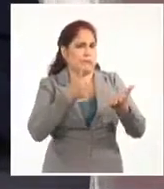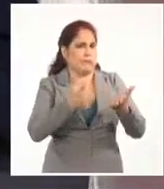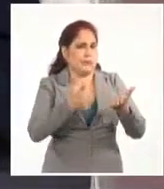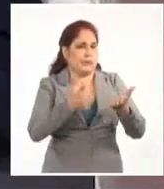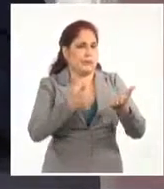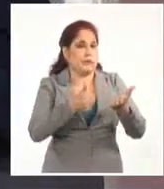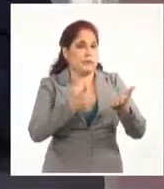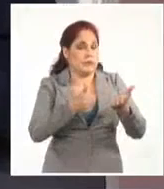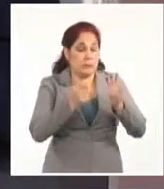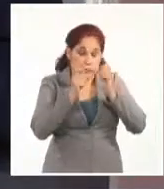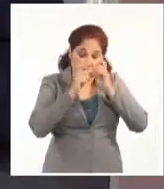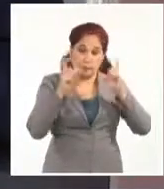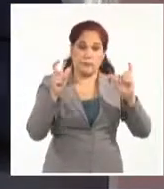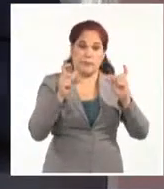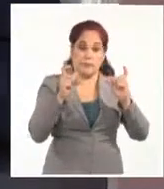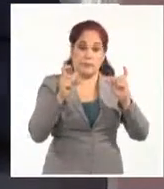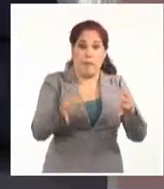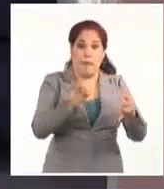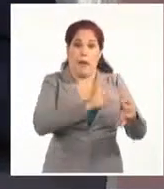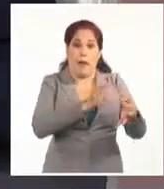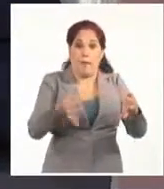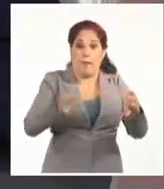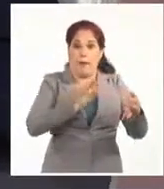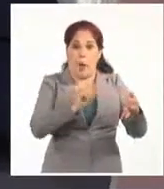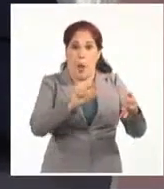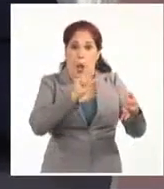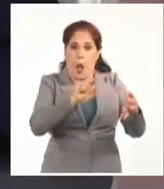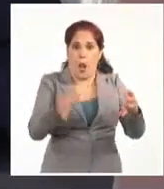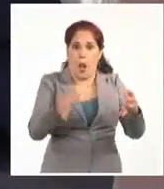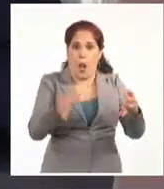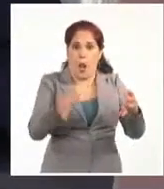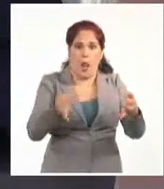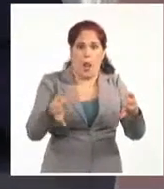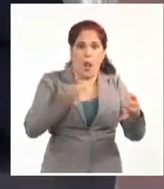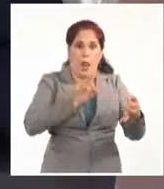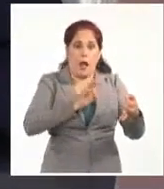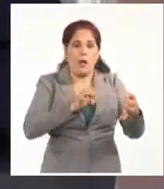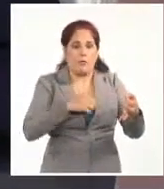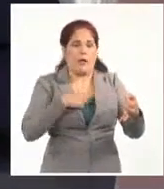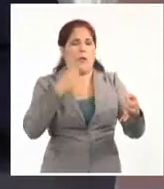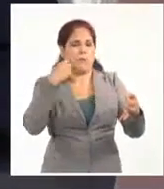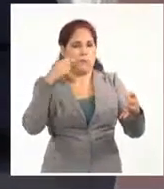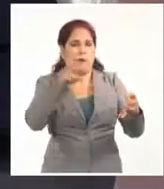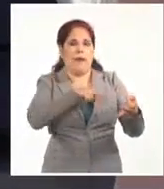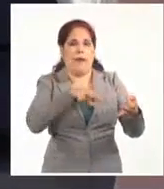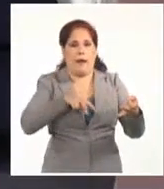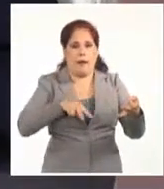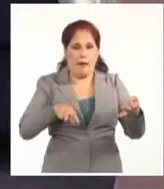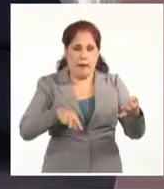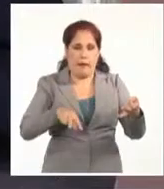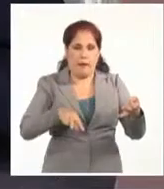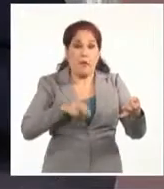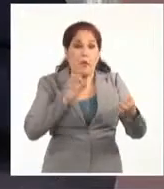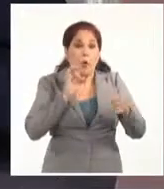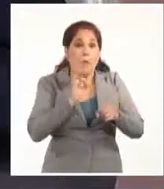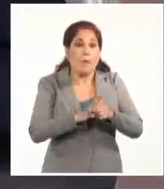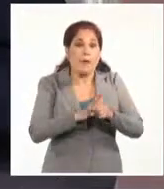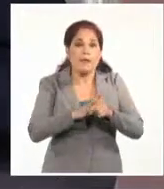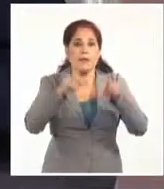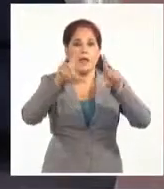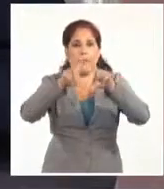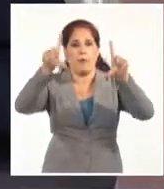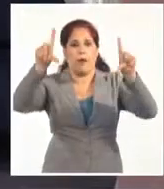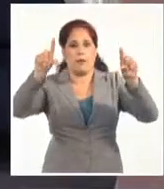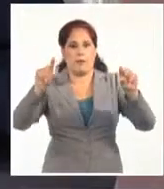Impresiona por, no es un papel, no un manual con toda la... Empieza con una cita de